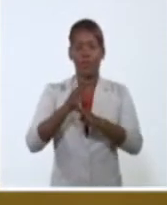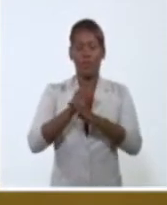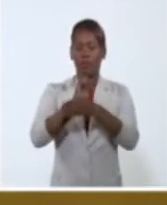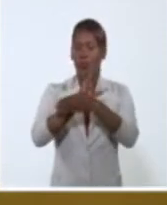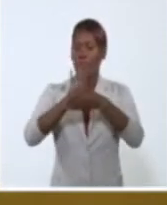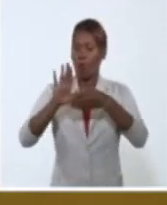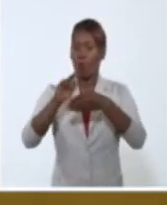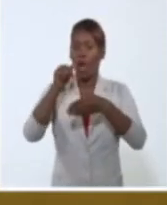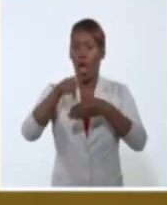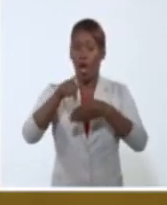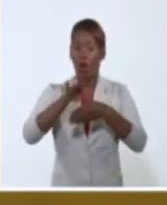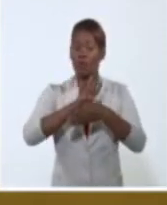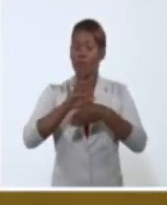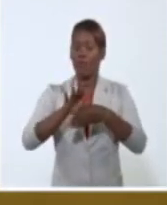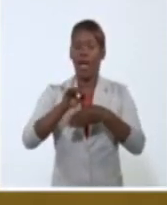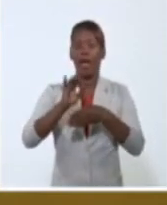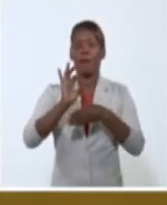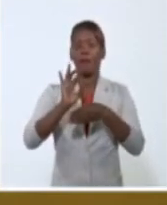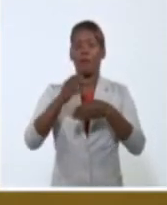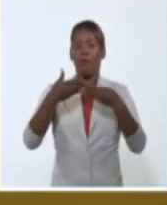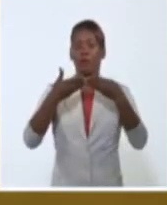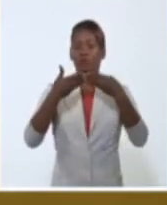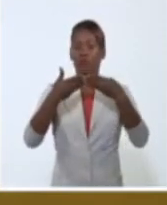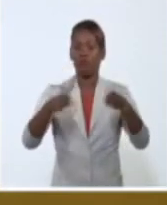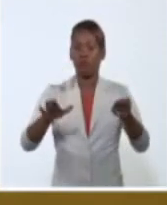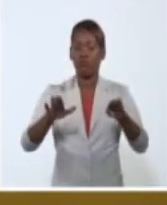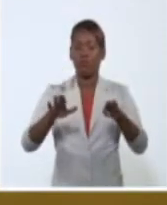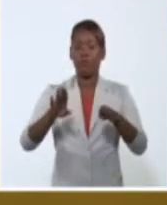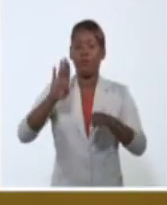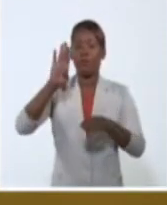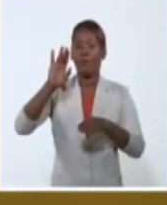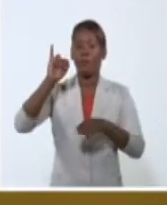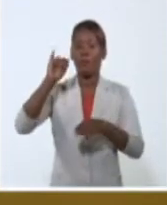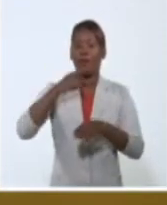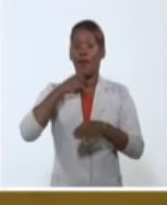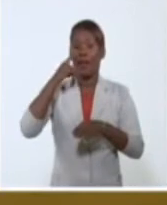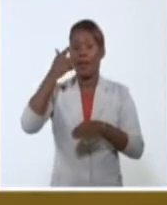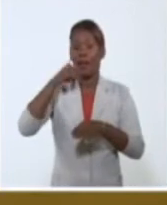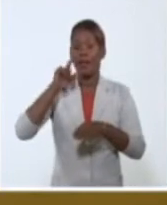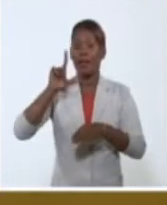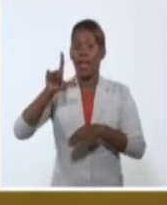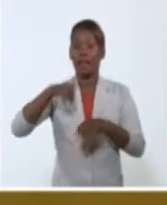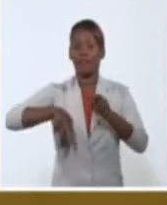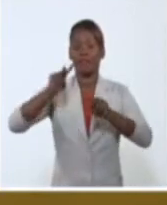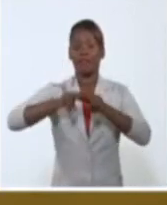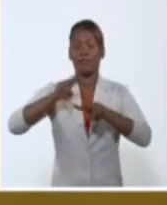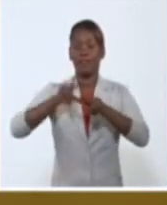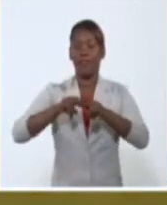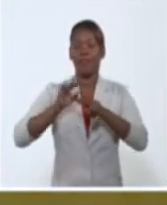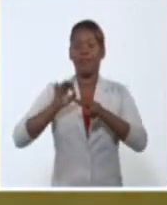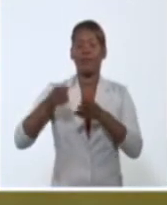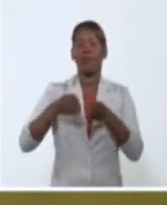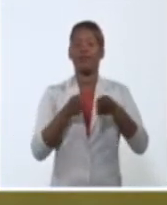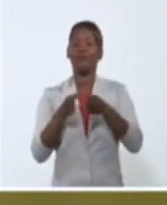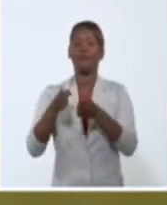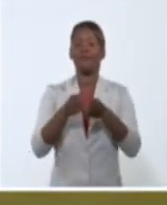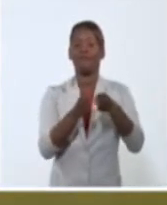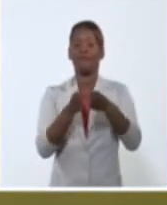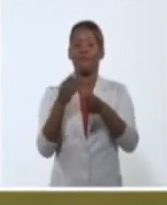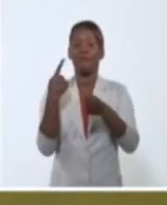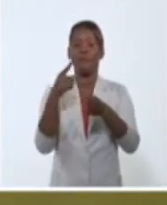inaugurada hoy la decimocuarta edición de la Bienal de La Habana con la expo Caminos que no conducen a Roma, colonialidad,